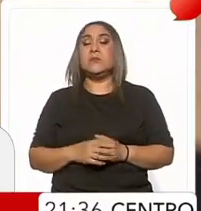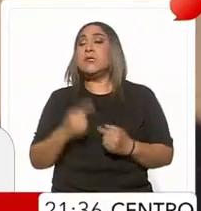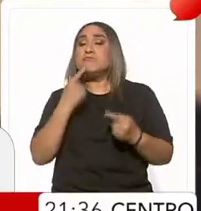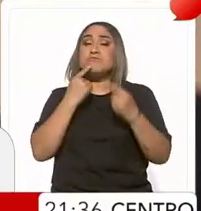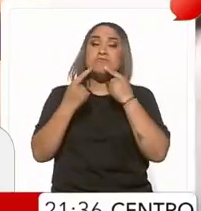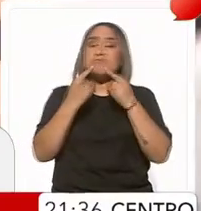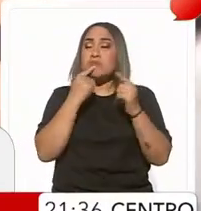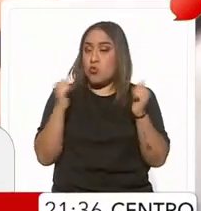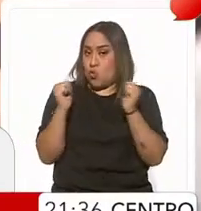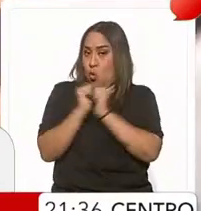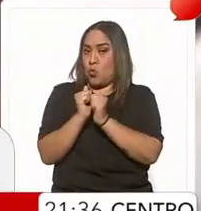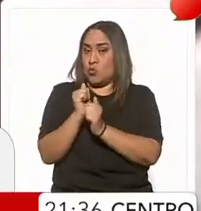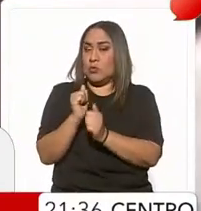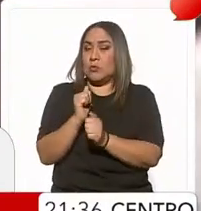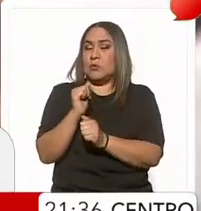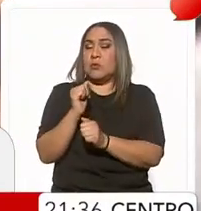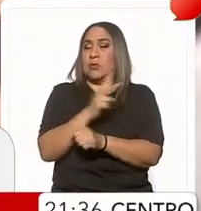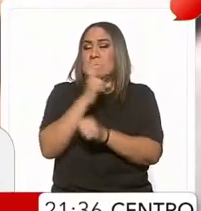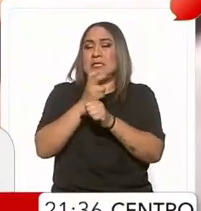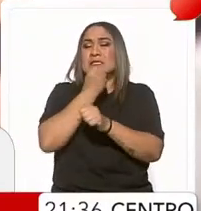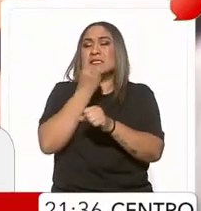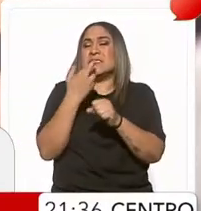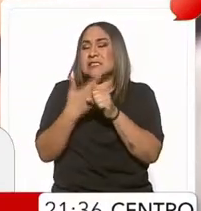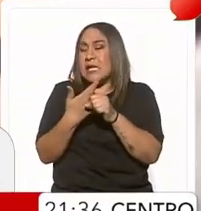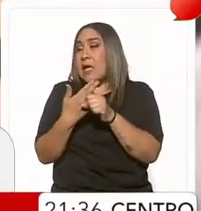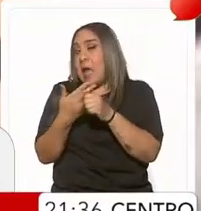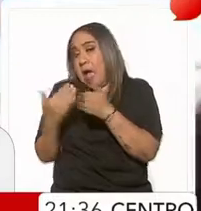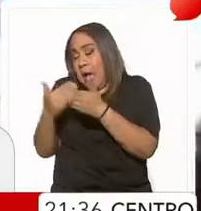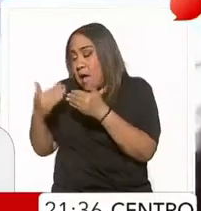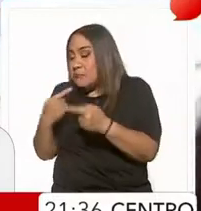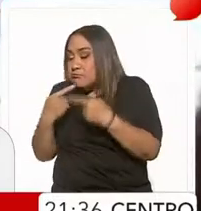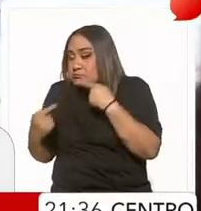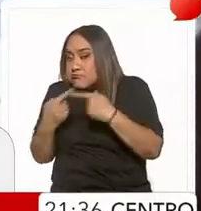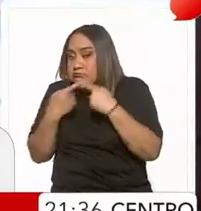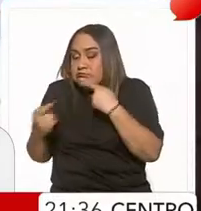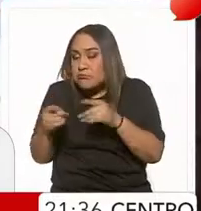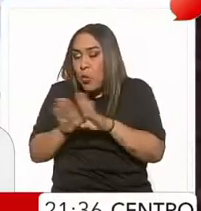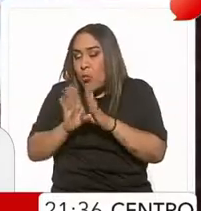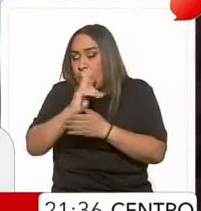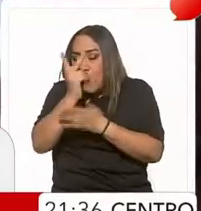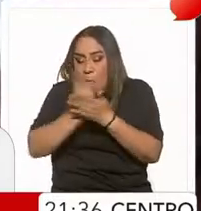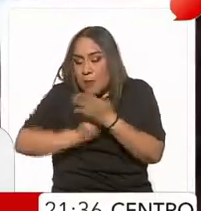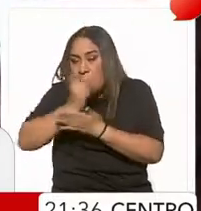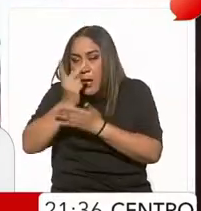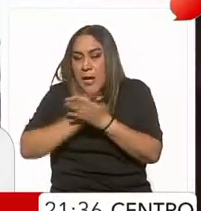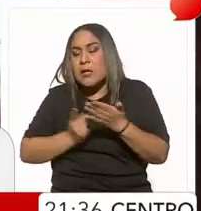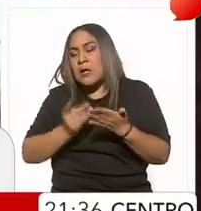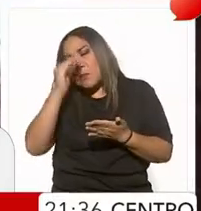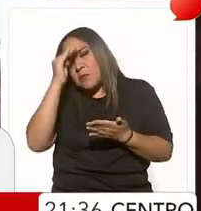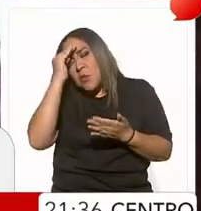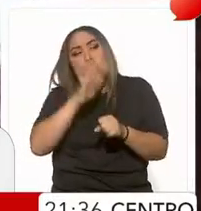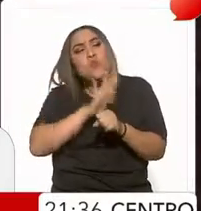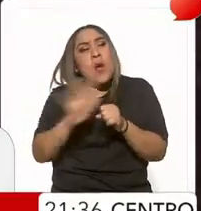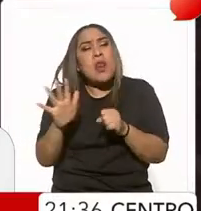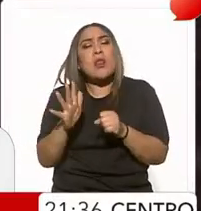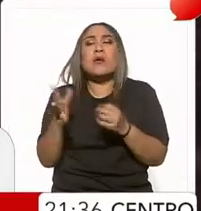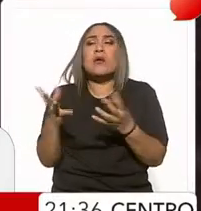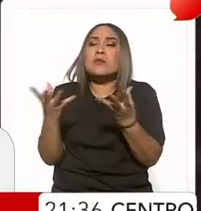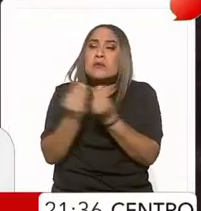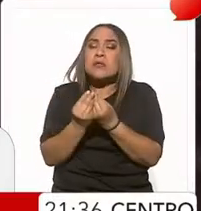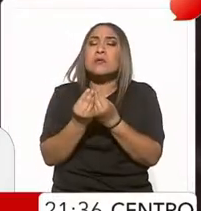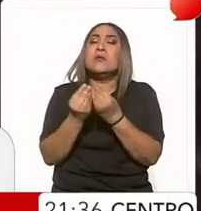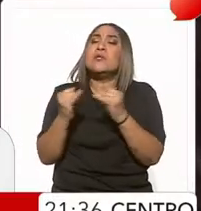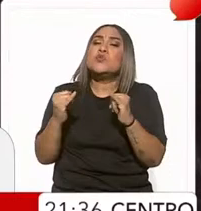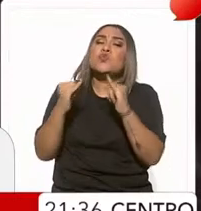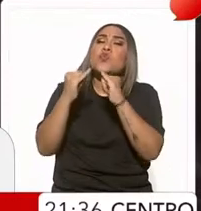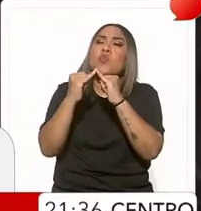desde la subsecretaría, que son estos ejercicios de microplanificación, es decir, qué grupo de vacunadores o qué instituciones